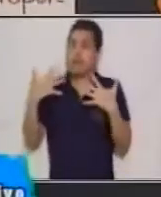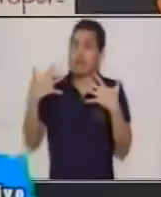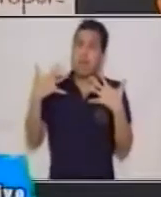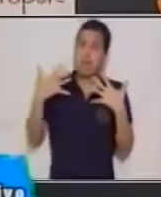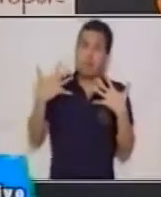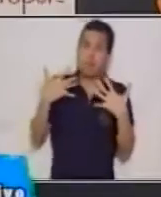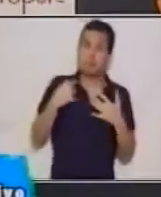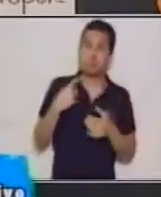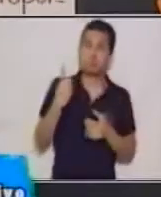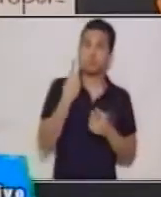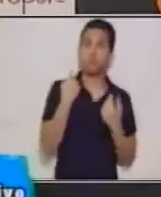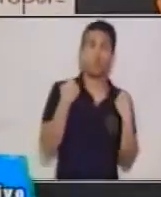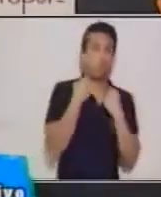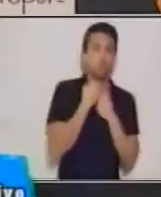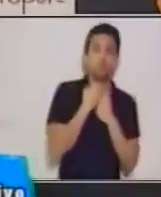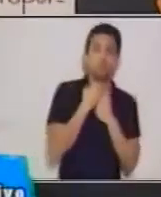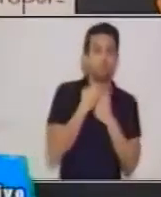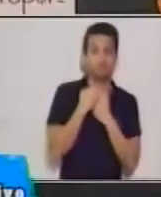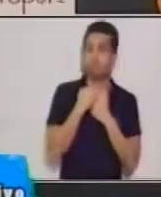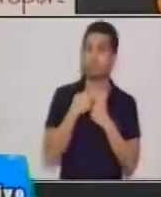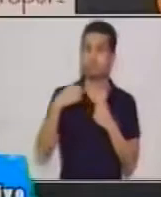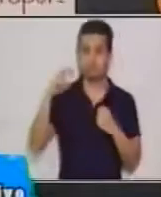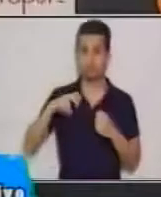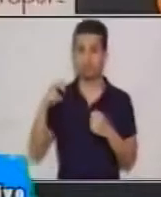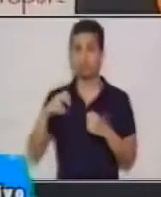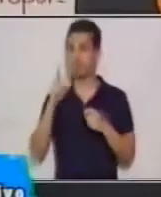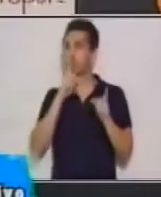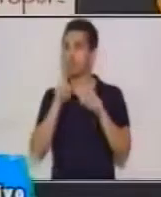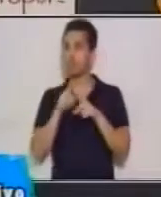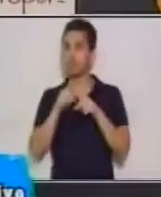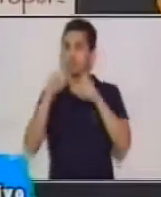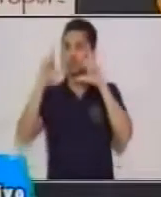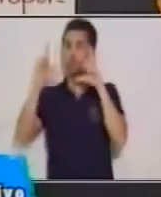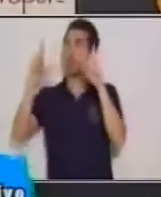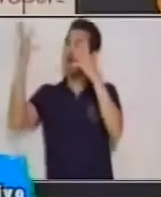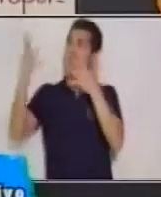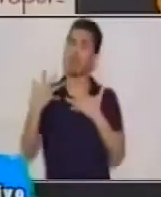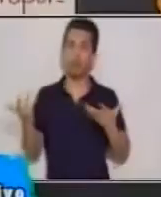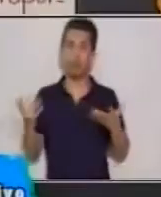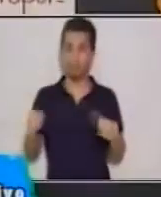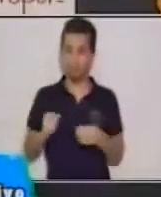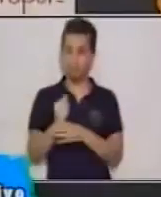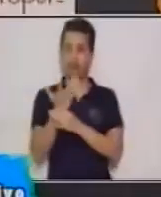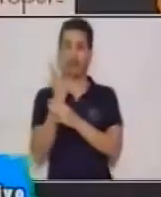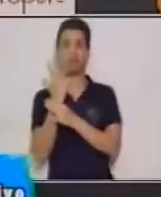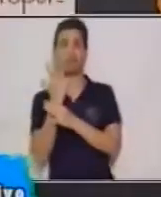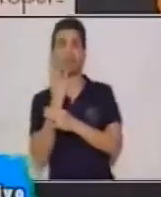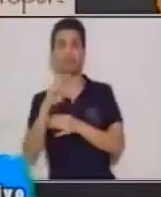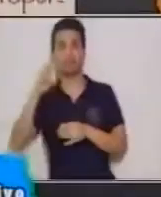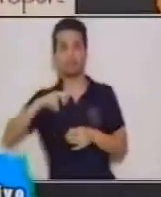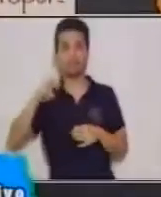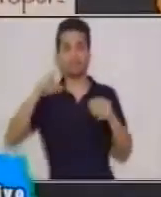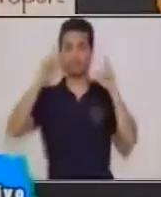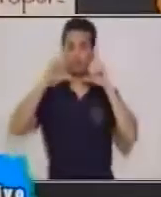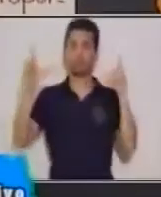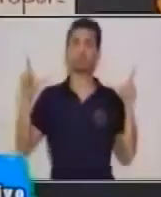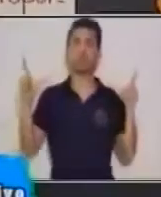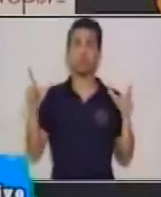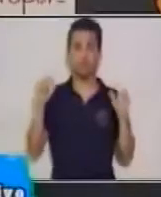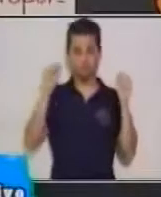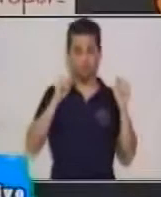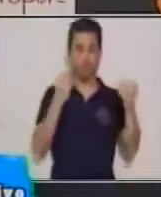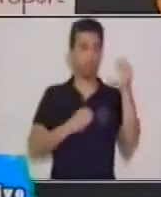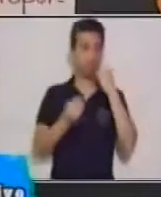sólo de nuestro abrigo, de un suéter, necesitamos también del sol. Las plantas necesitan del sol para poderse